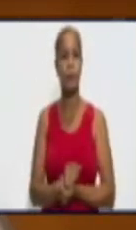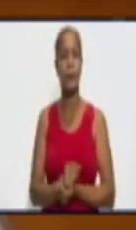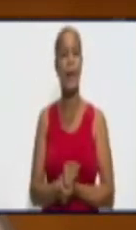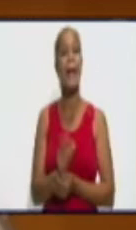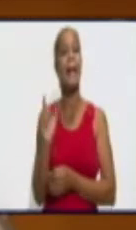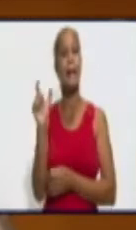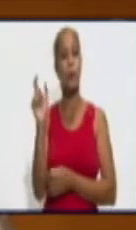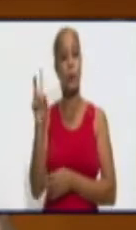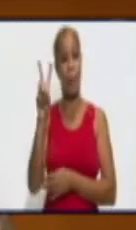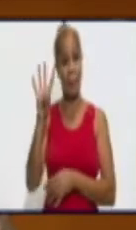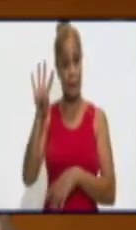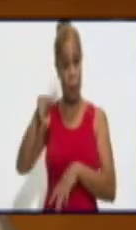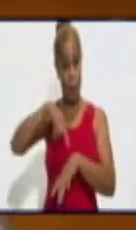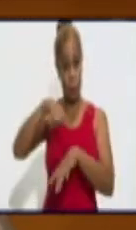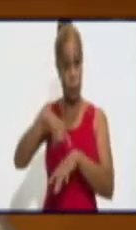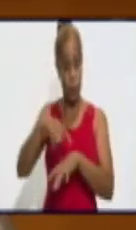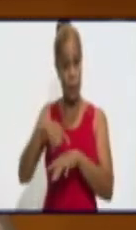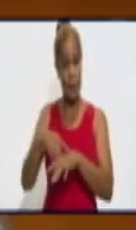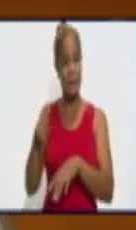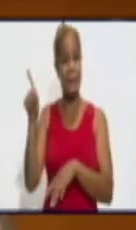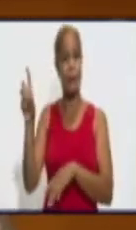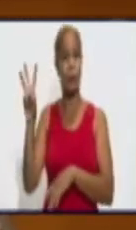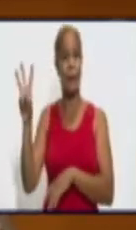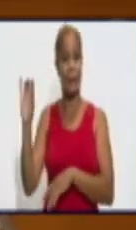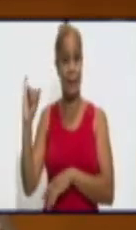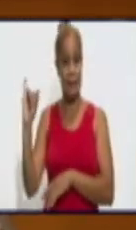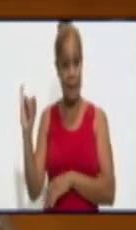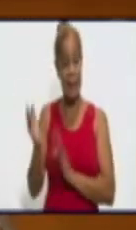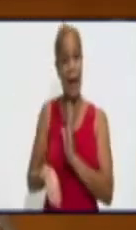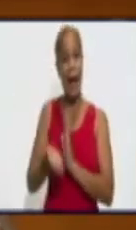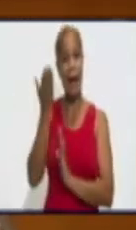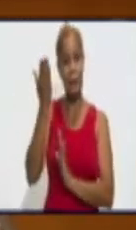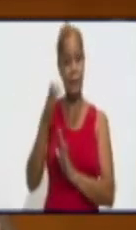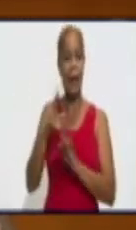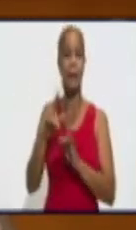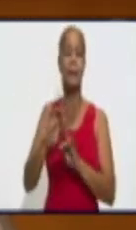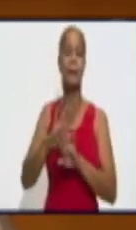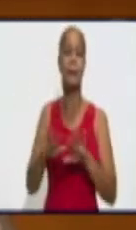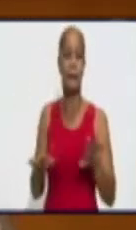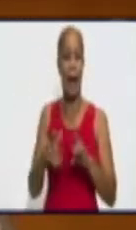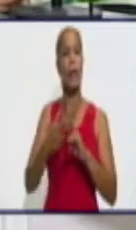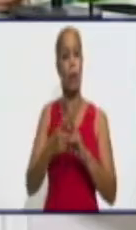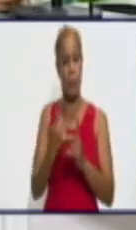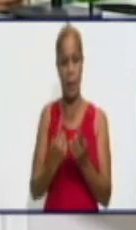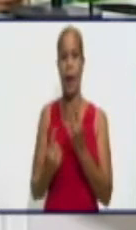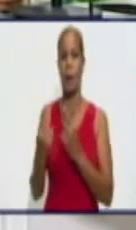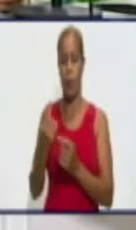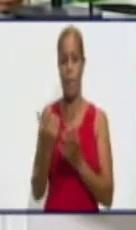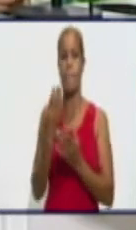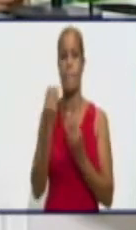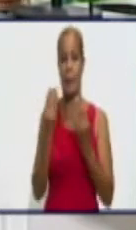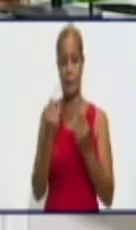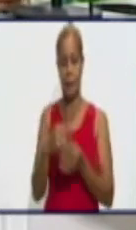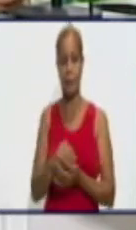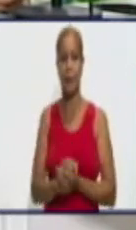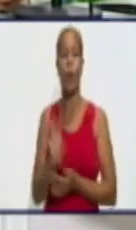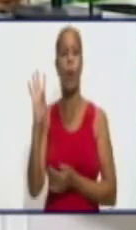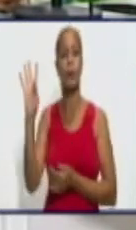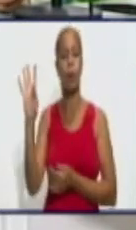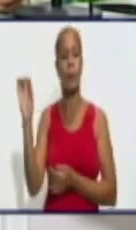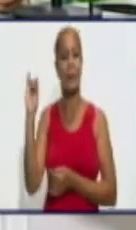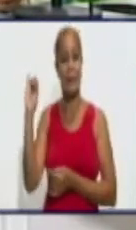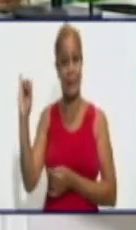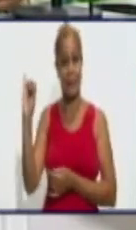últimas 24 horas 236 altas y tenemos recuperados 4.766 pacientes.